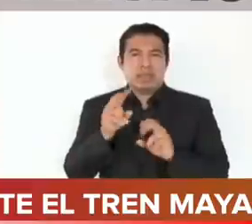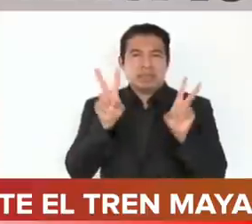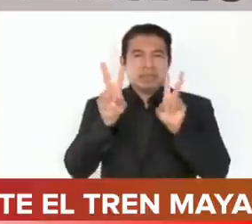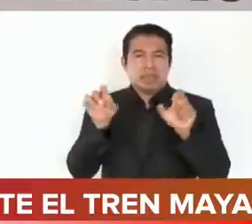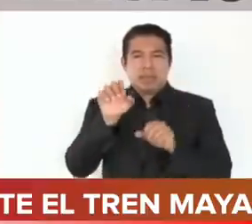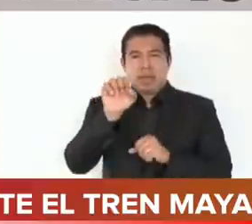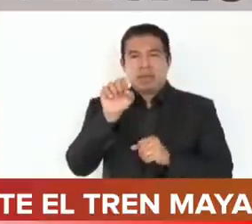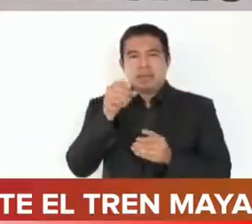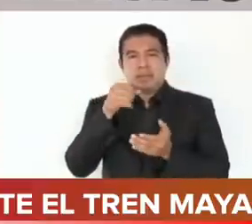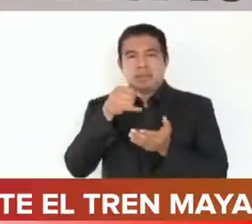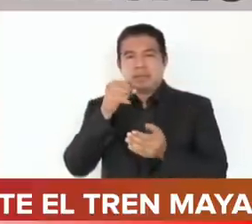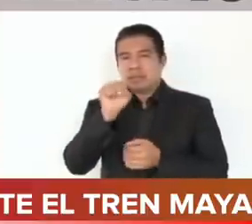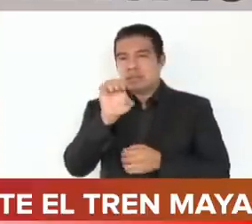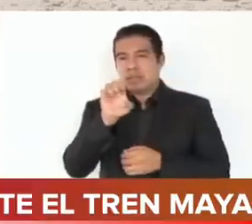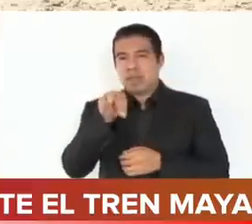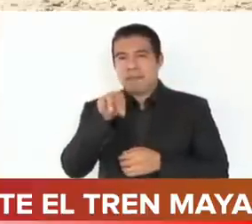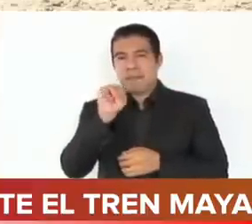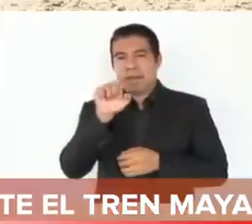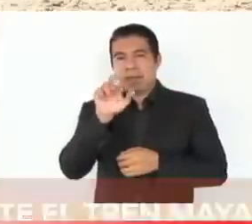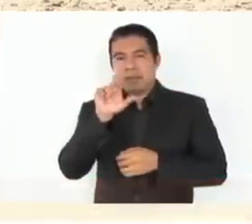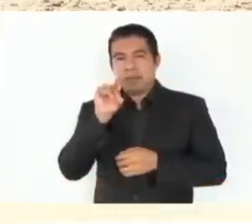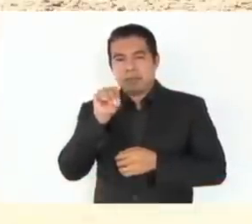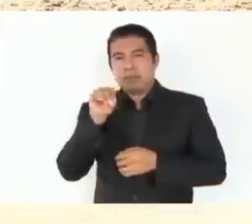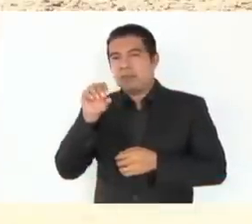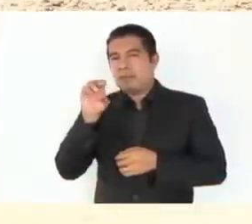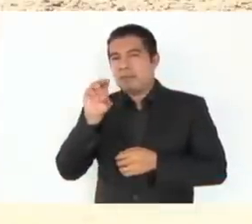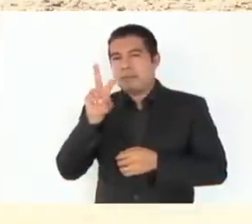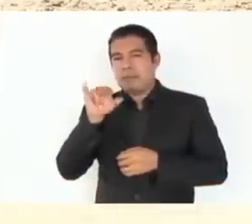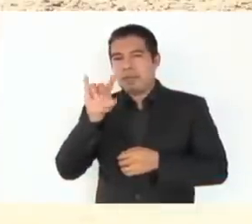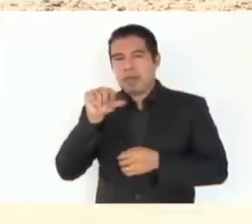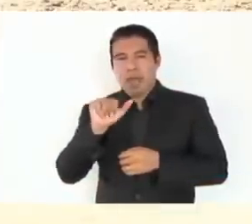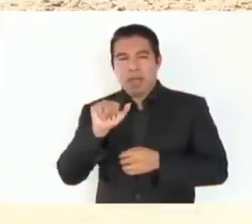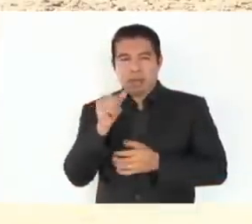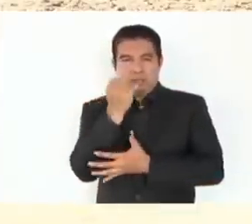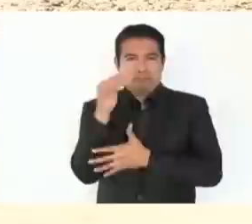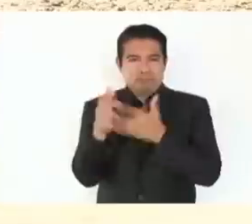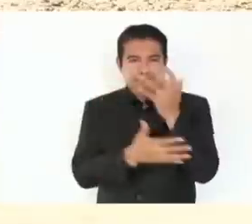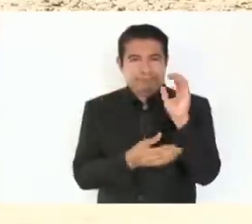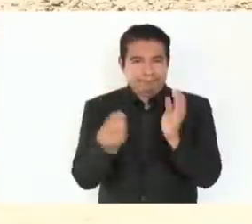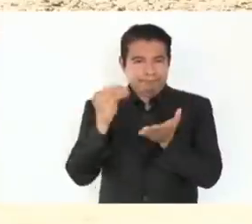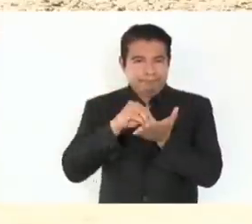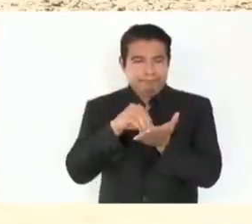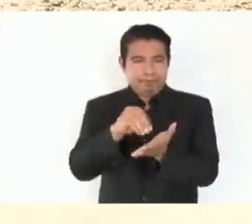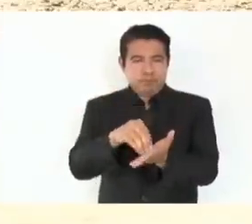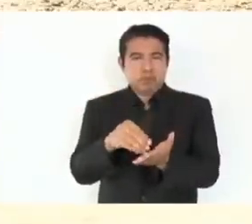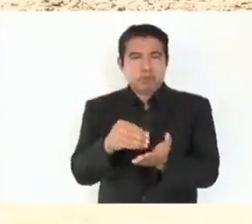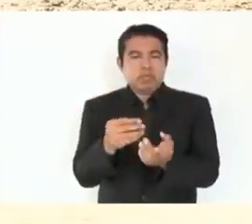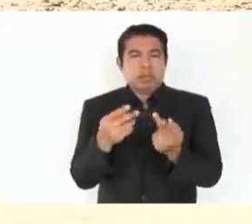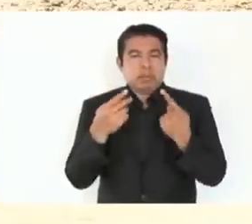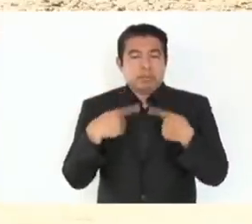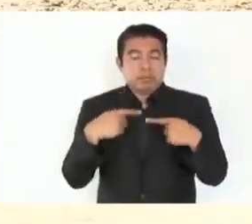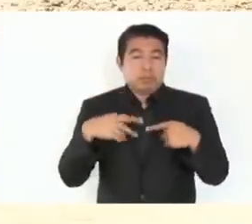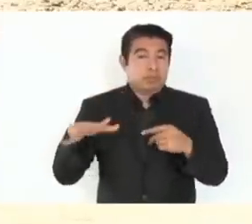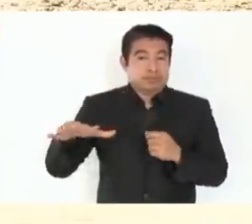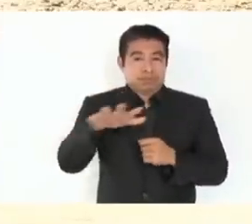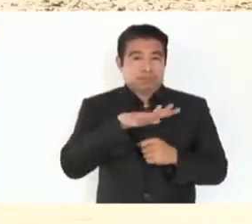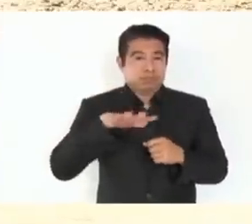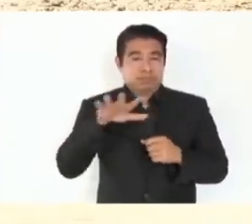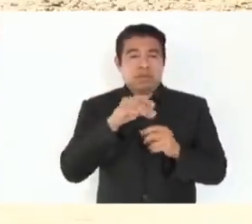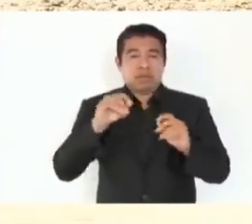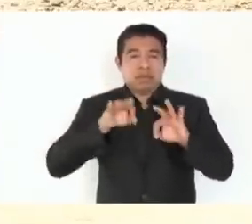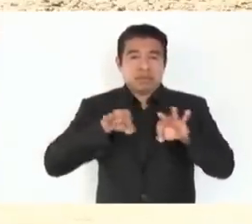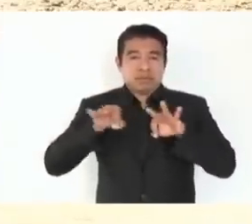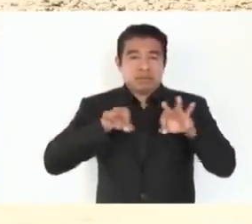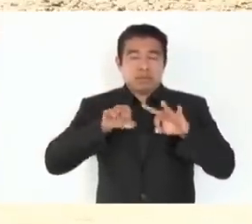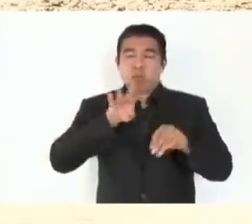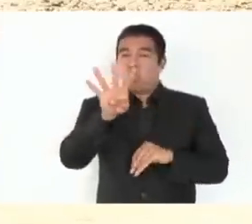de hectáreas con más de 400 mil empleos, más